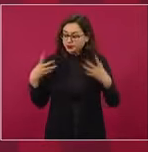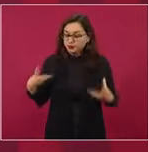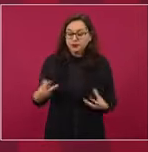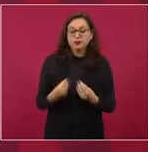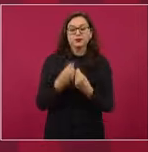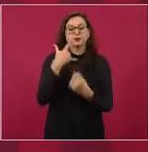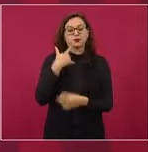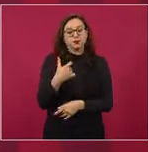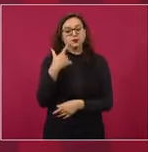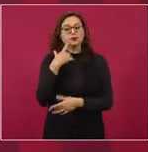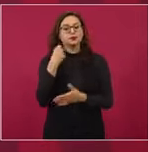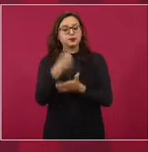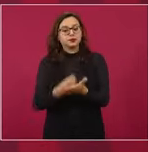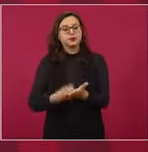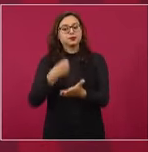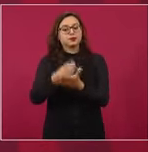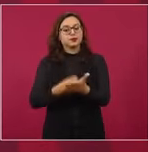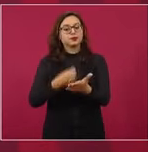cuando nos